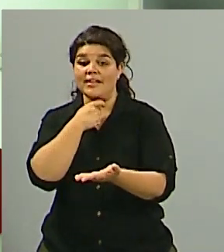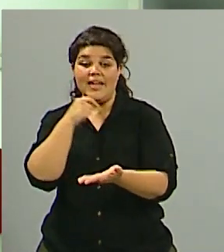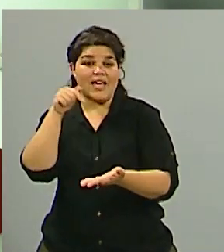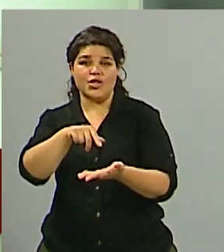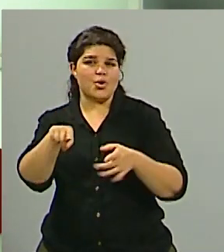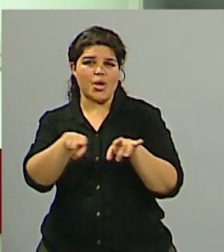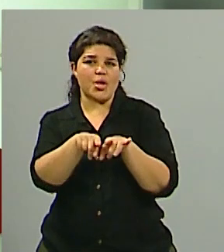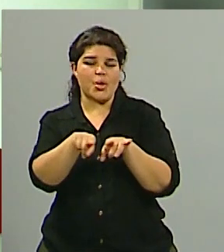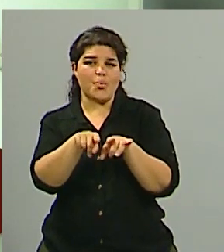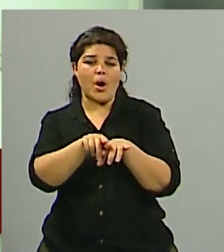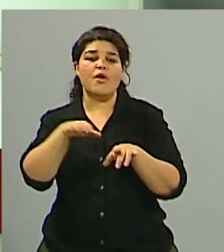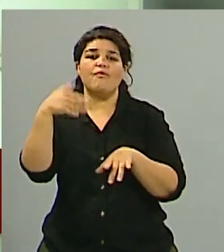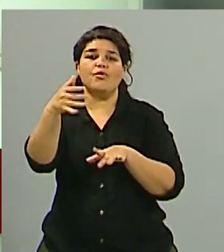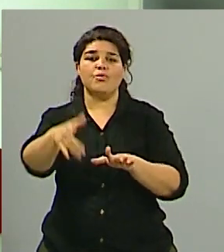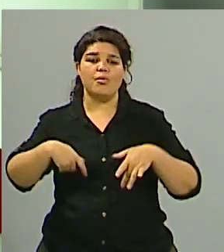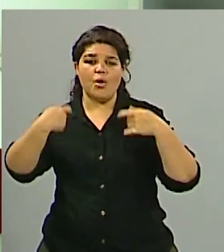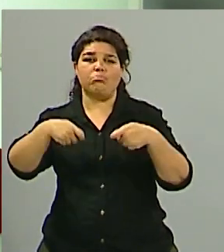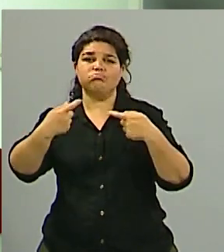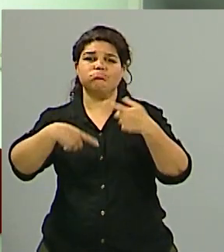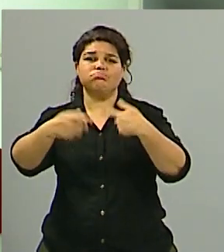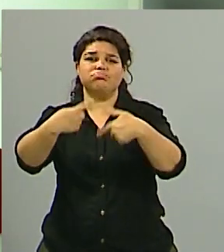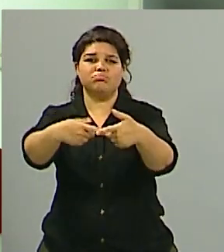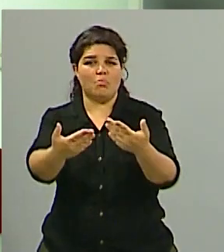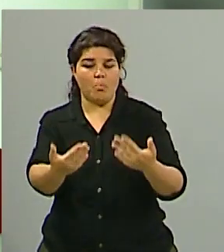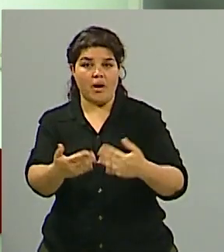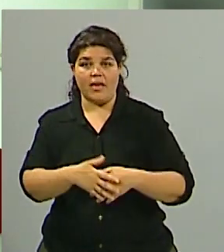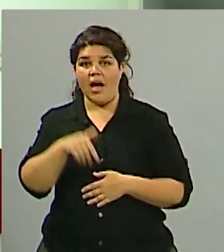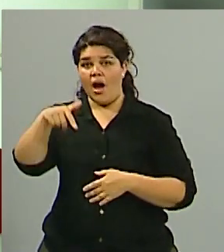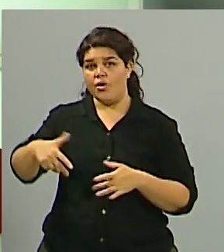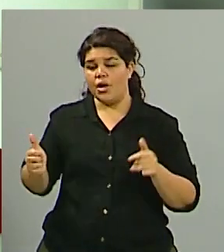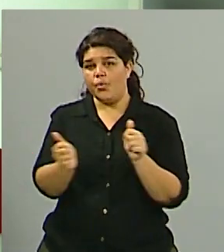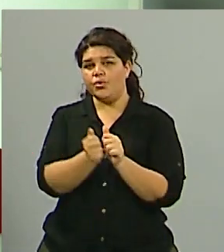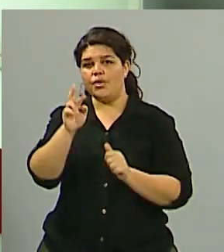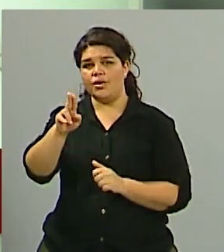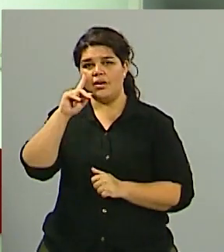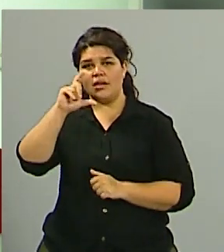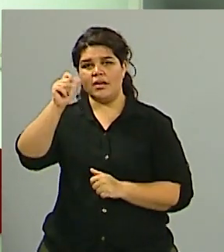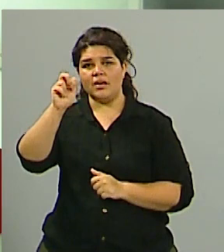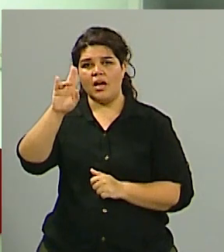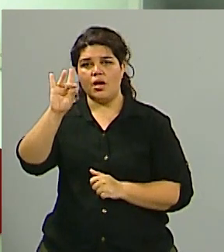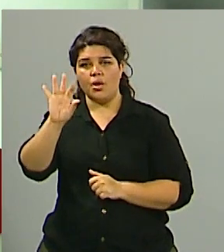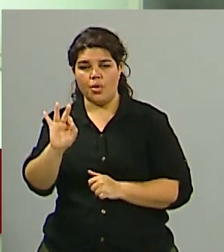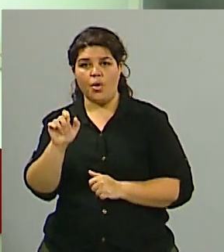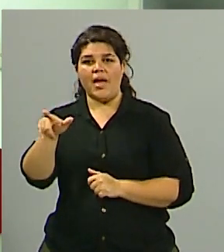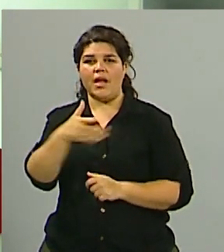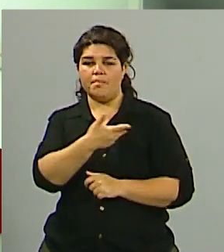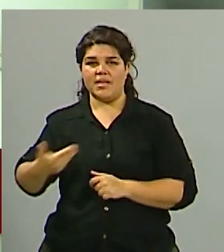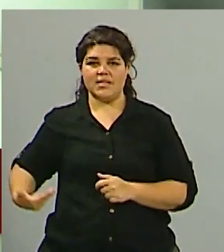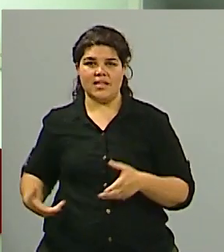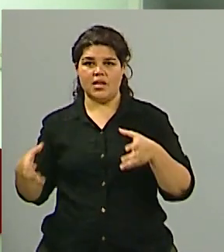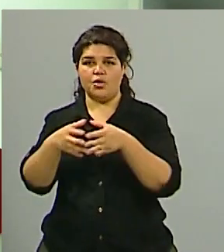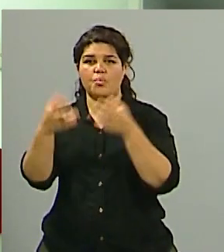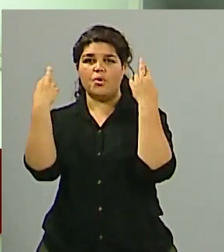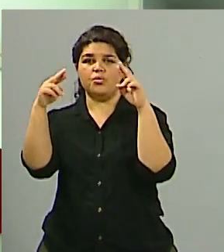pública para los gobiernos que vendrán vamos a hablar del tema con Ricardo Becacés y que es presidente de la Cámara de Turismo de Mendoza quien tenemos